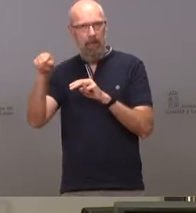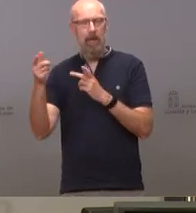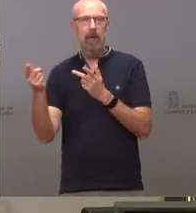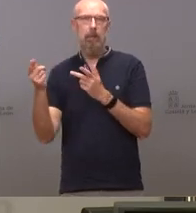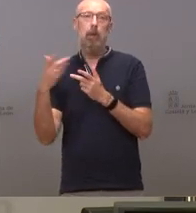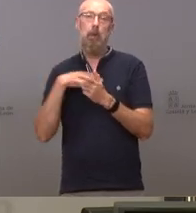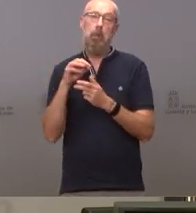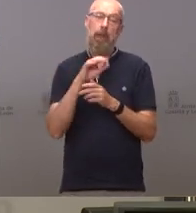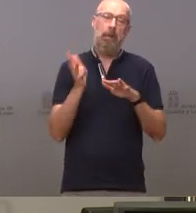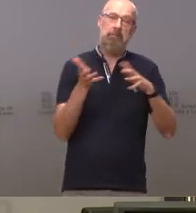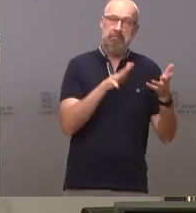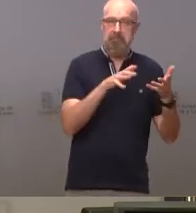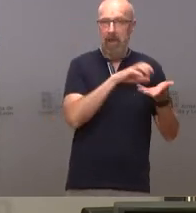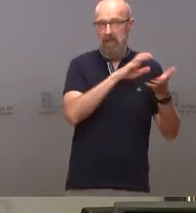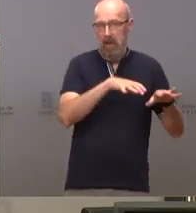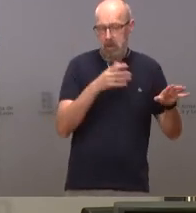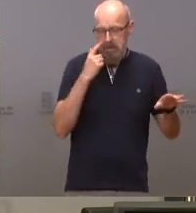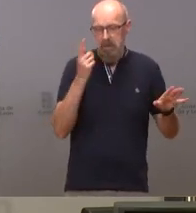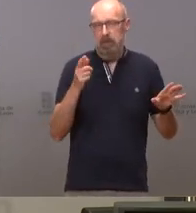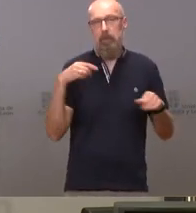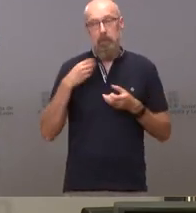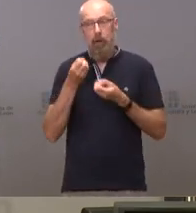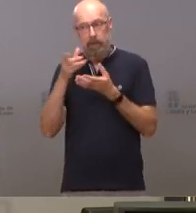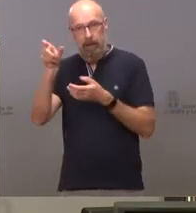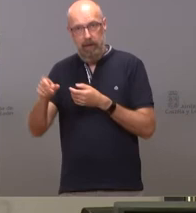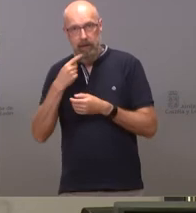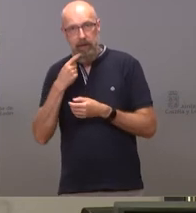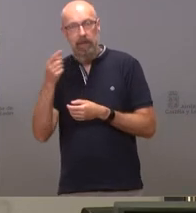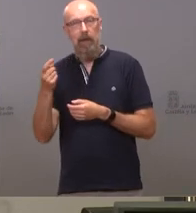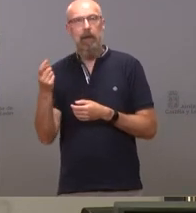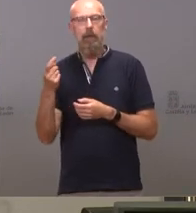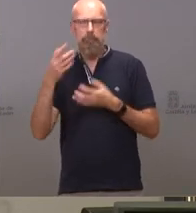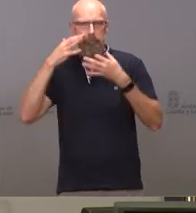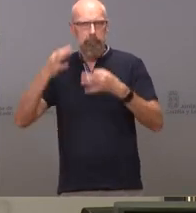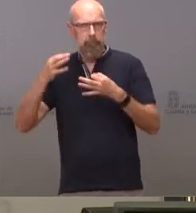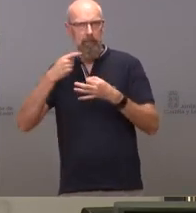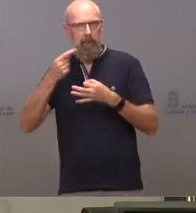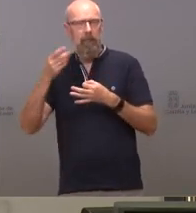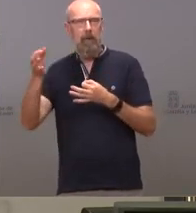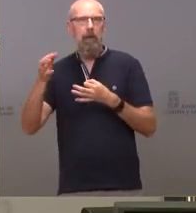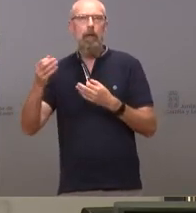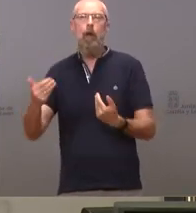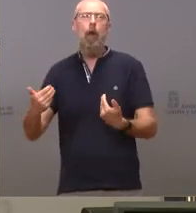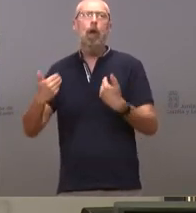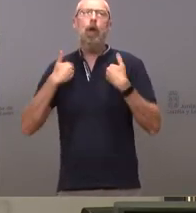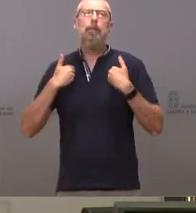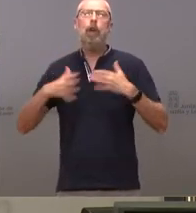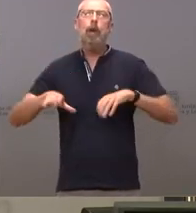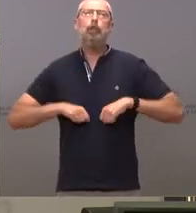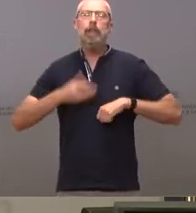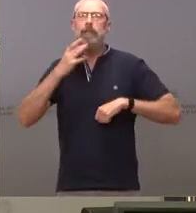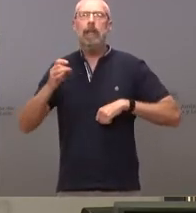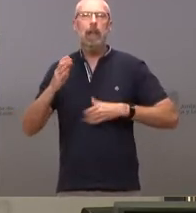Castilla y León él lo que lo que dice lo que afirma atajantemente es que las competencias siempre estuvieron en manos de las comunidades